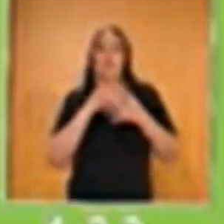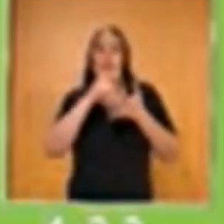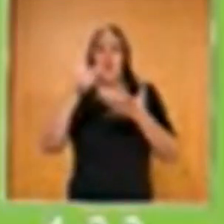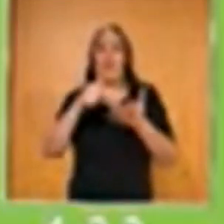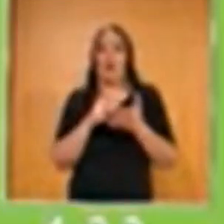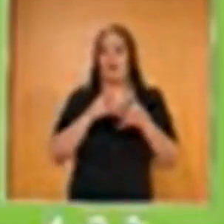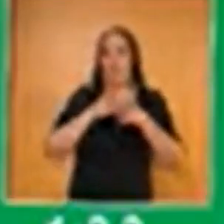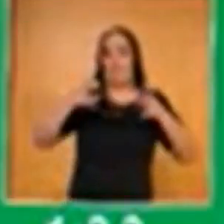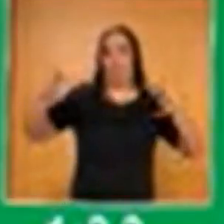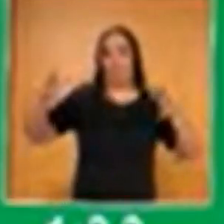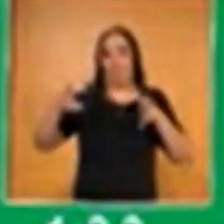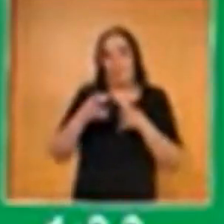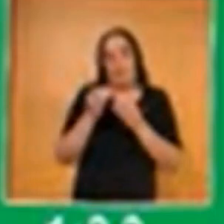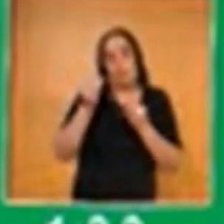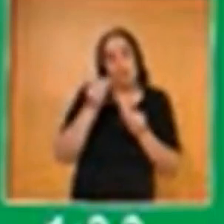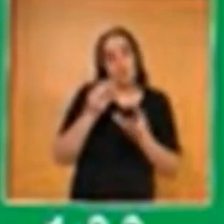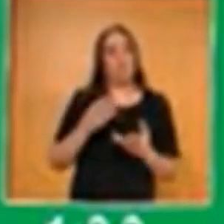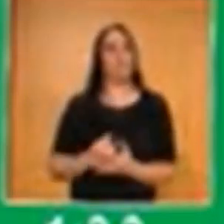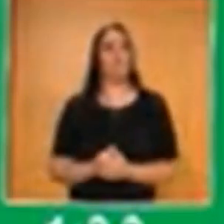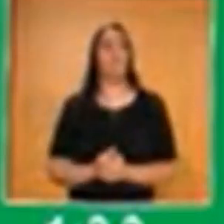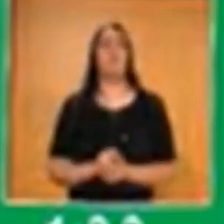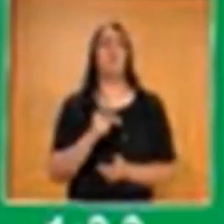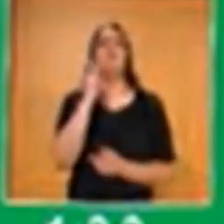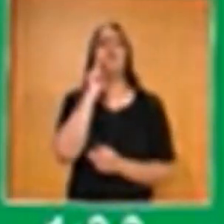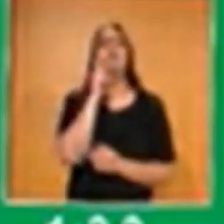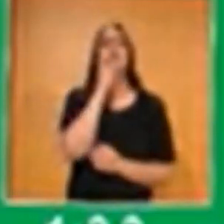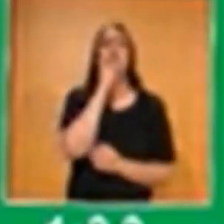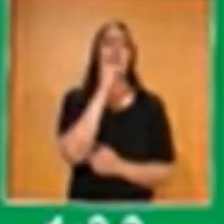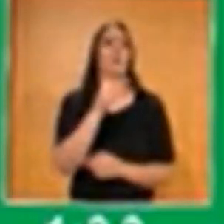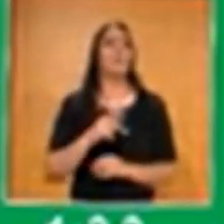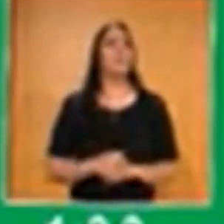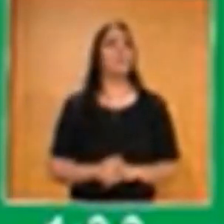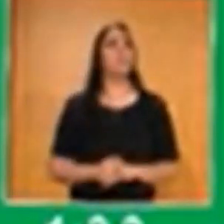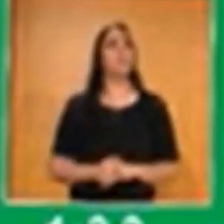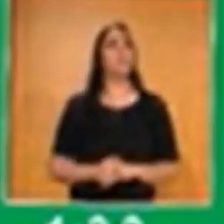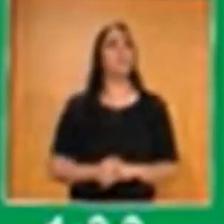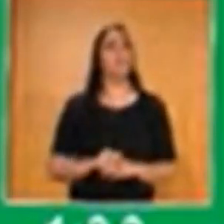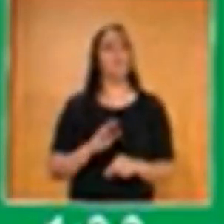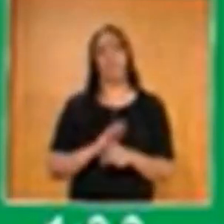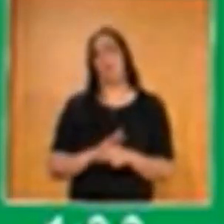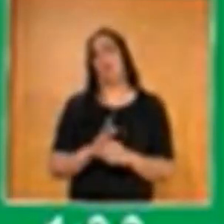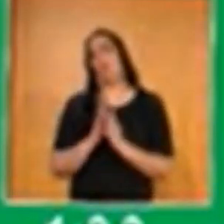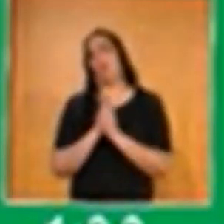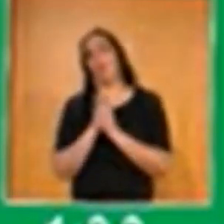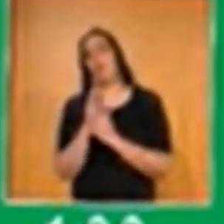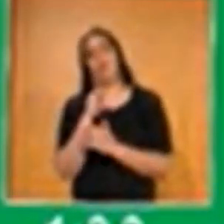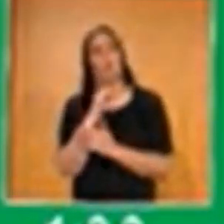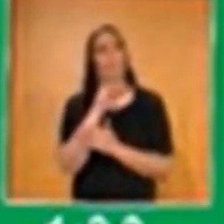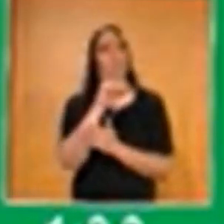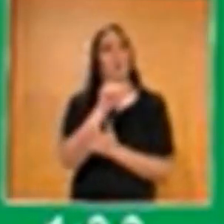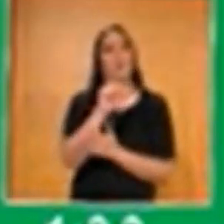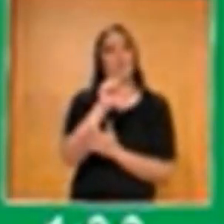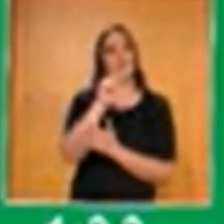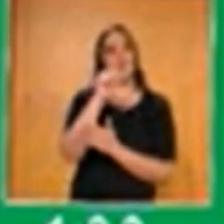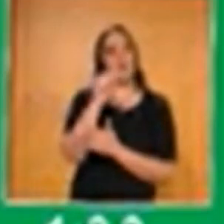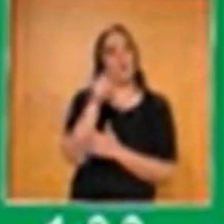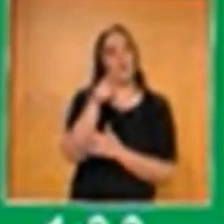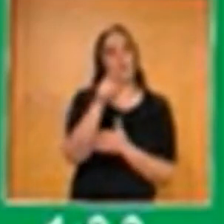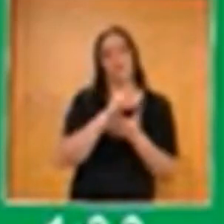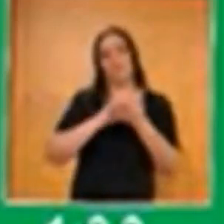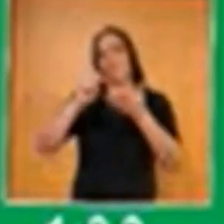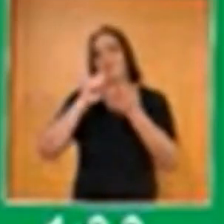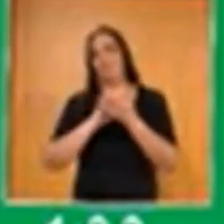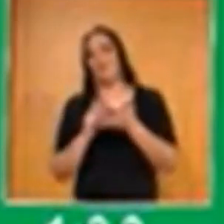a las definiciones. De cada uno de ellos. Muy bien, maestro, ¿me ayuda con la masa, por favor? Claro que sí. Hay para que lo estén apuntando y lo tengan presente.